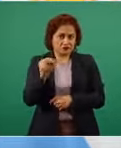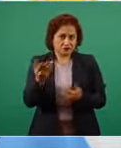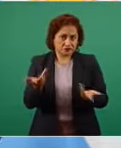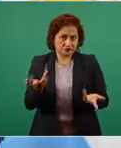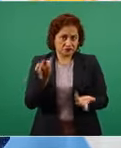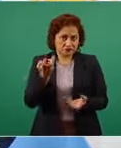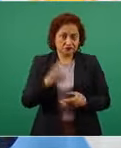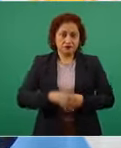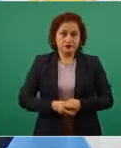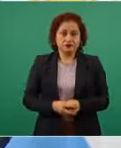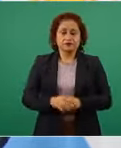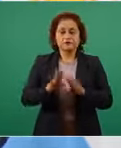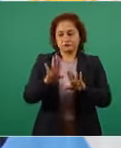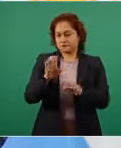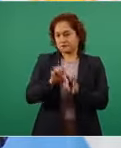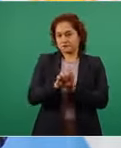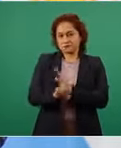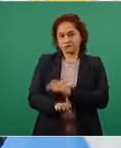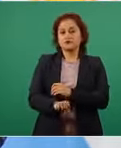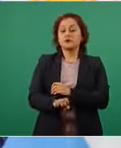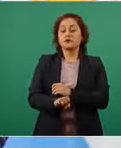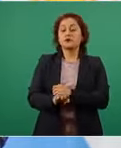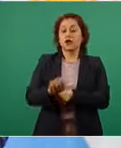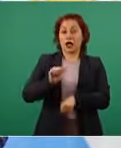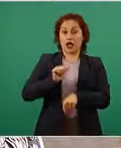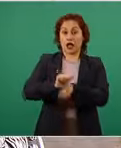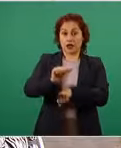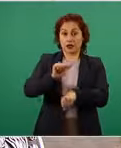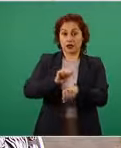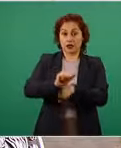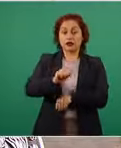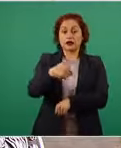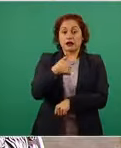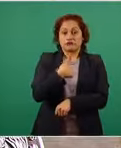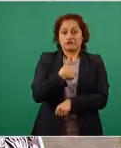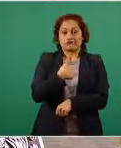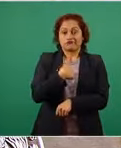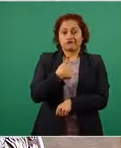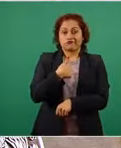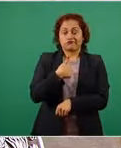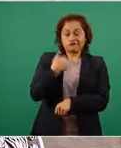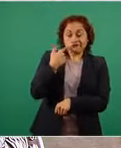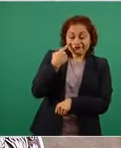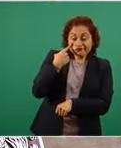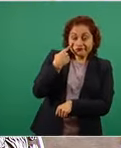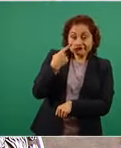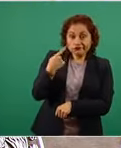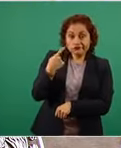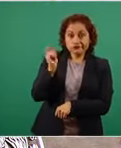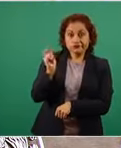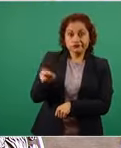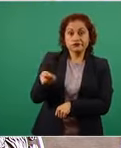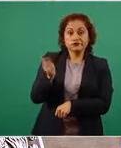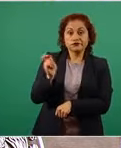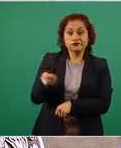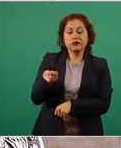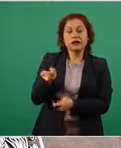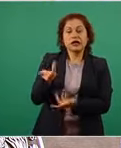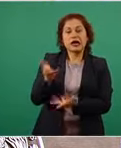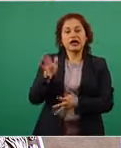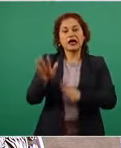en Argentina he conocido que en circunstancias irregulares